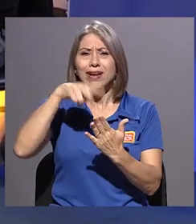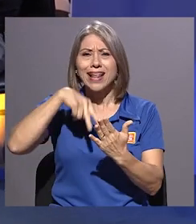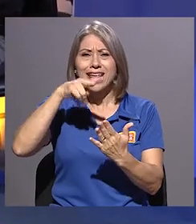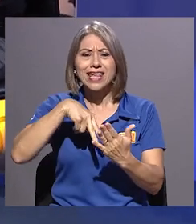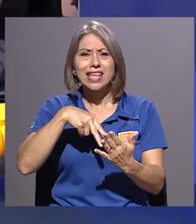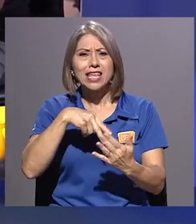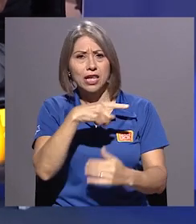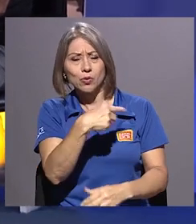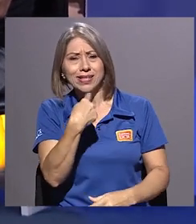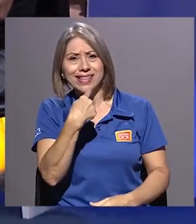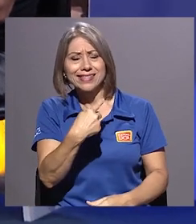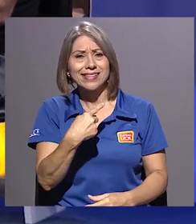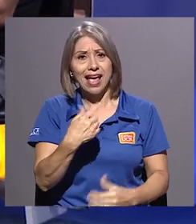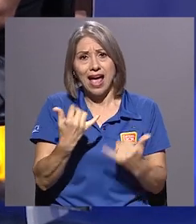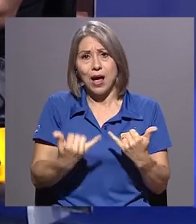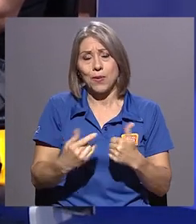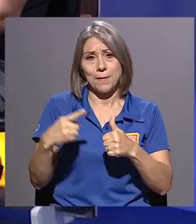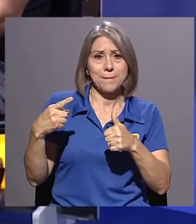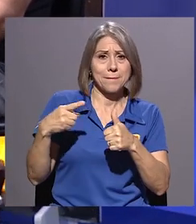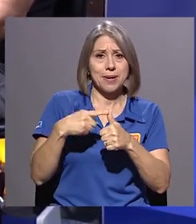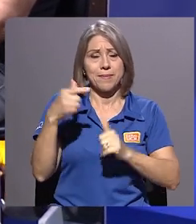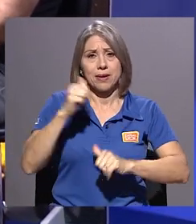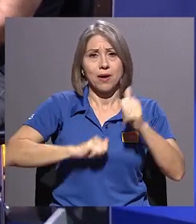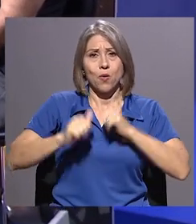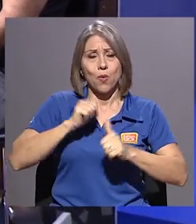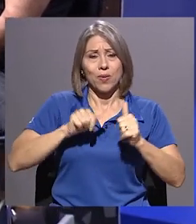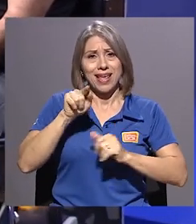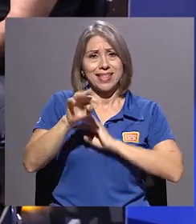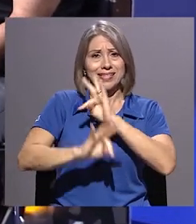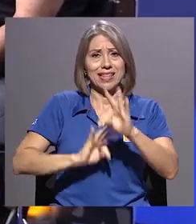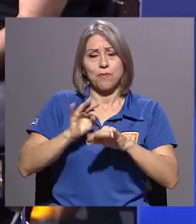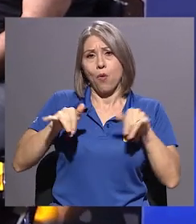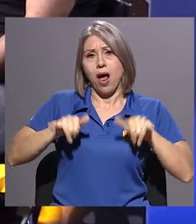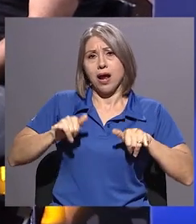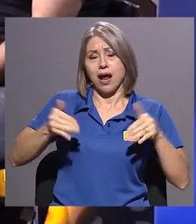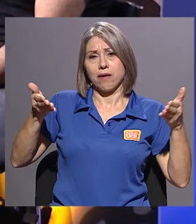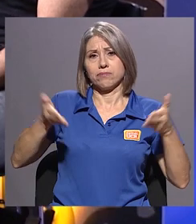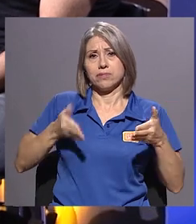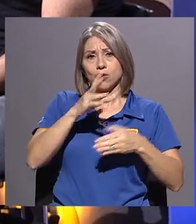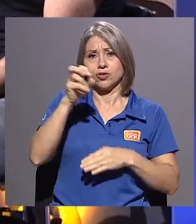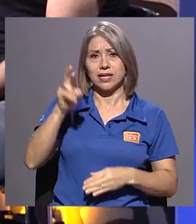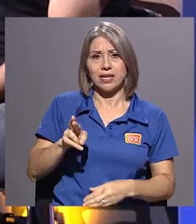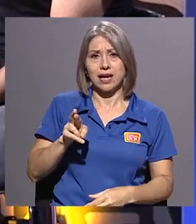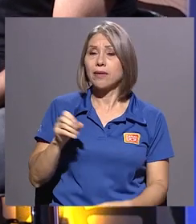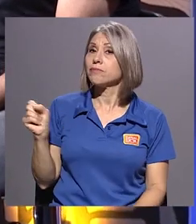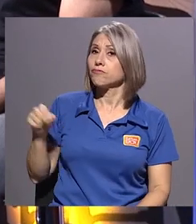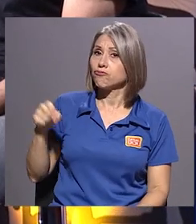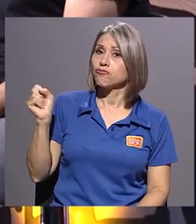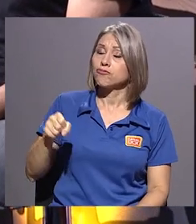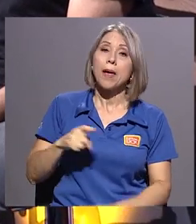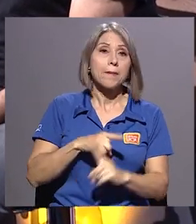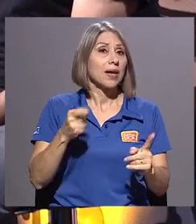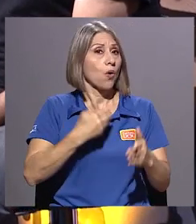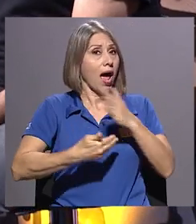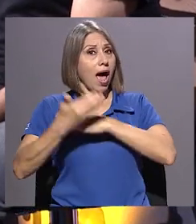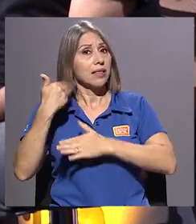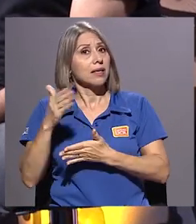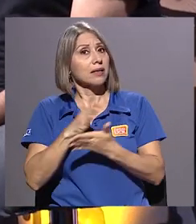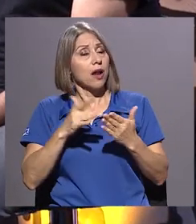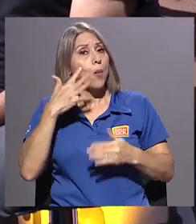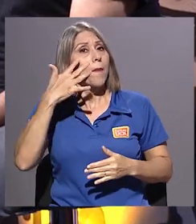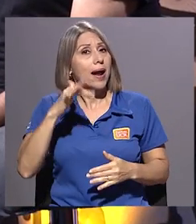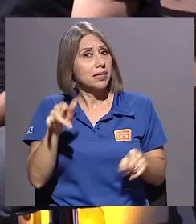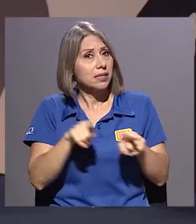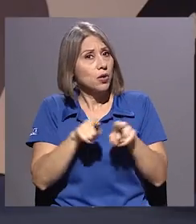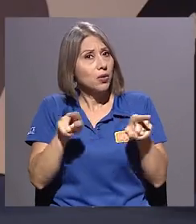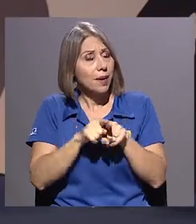la primera obra de ese género en Costa Rica. Sí. Pero antes habías hecho algo parecido, y que entiendo que también tiene